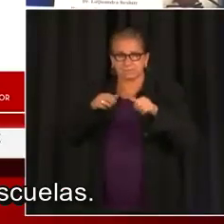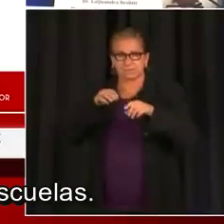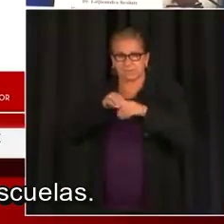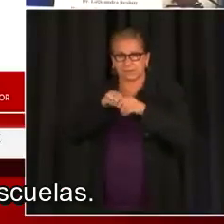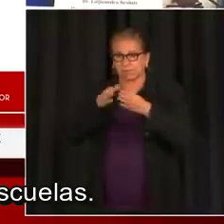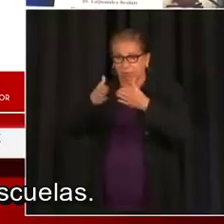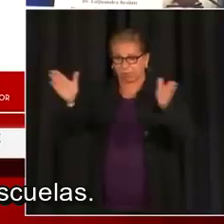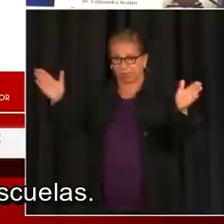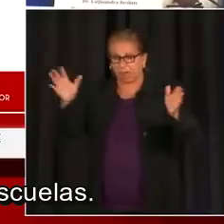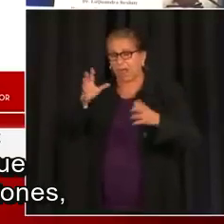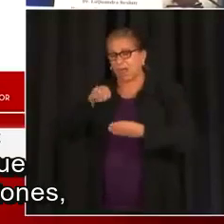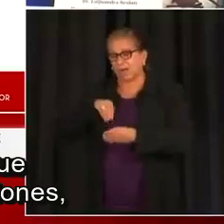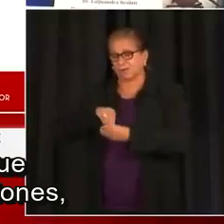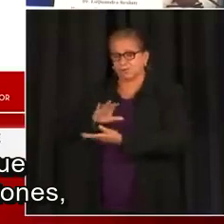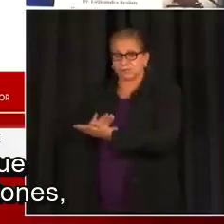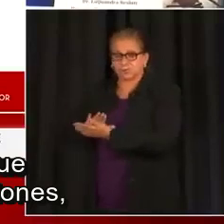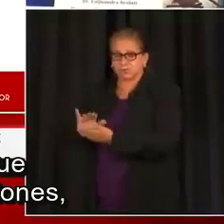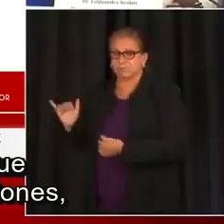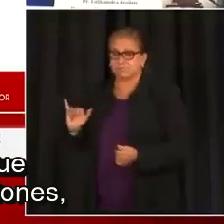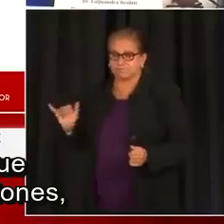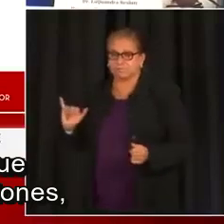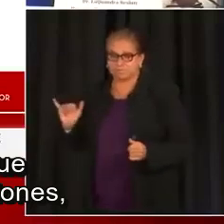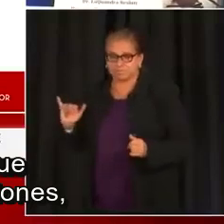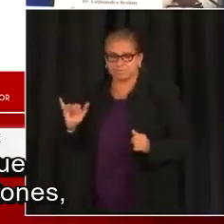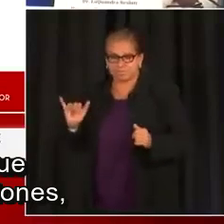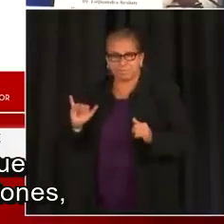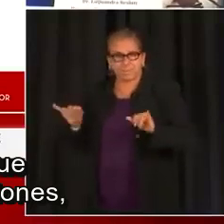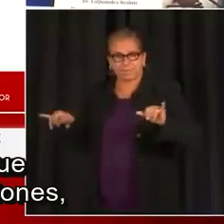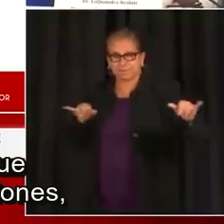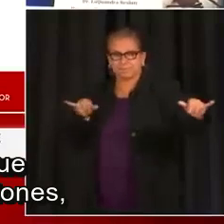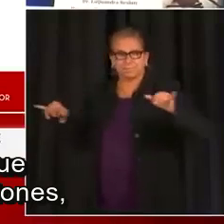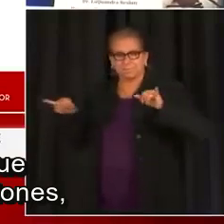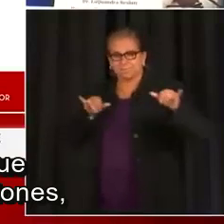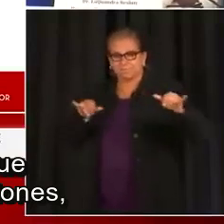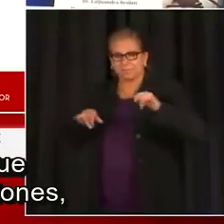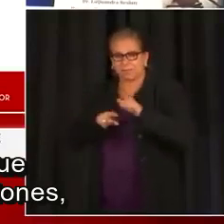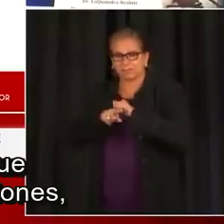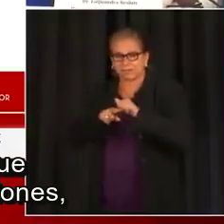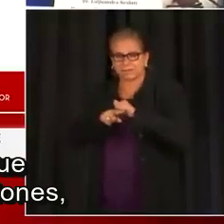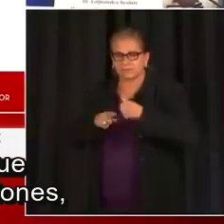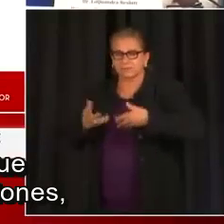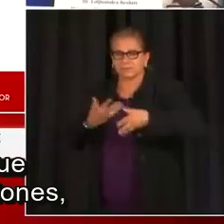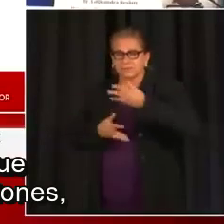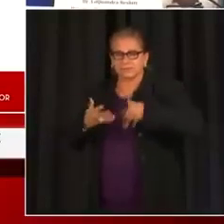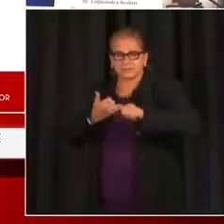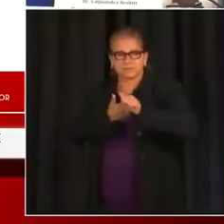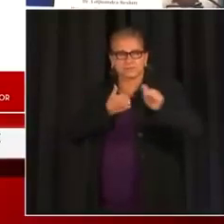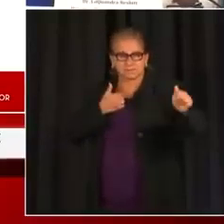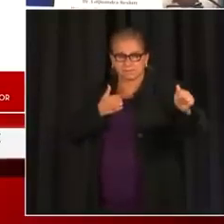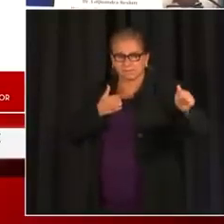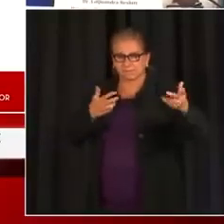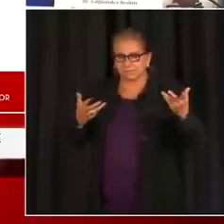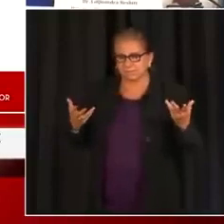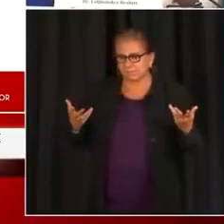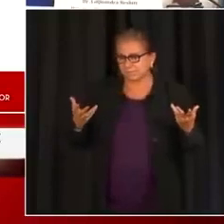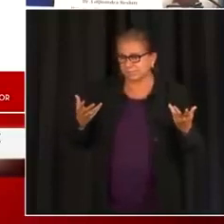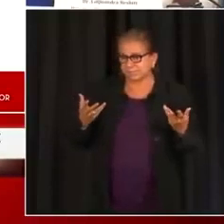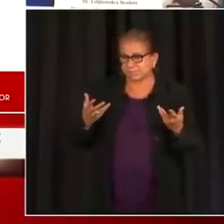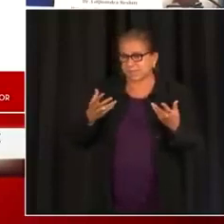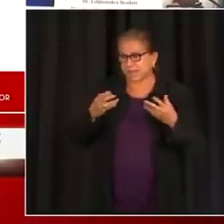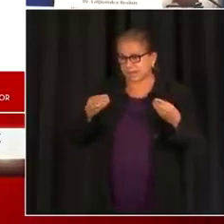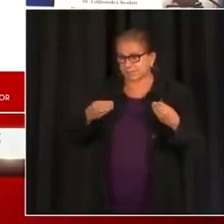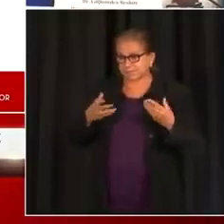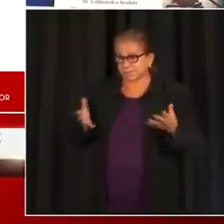menos tres a seis pies en las escuelas. Sin embargo, reconocemos que algunas escuelas van a tener una limitación en términos de poder